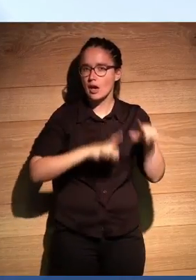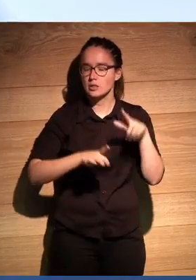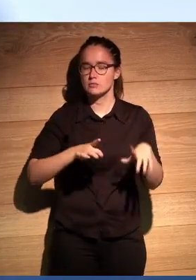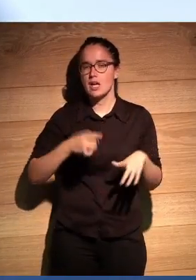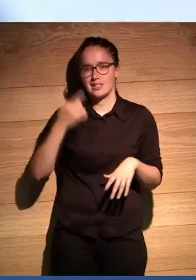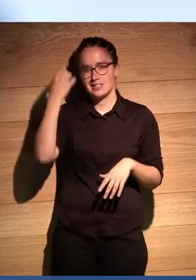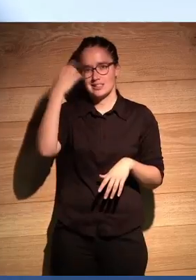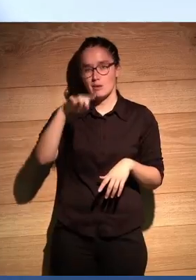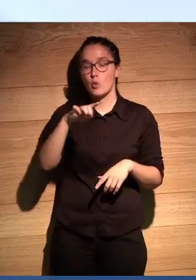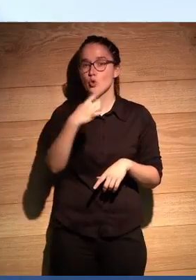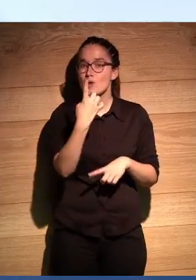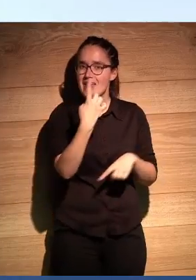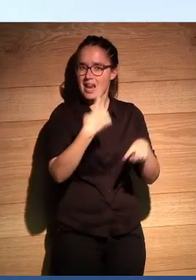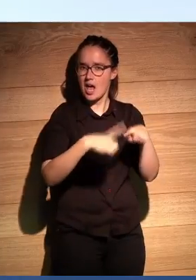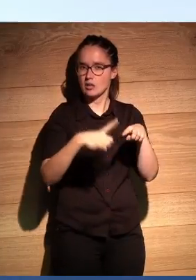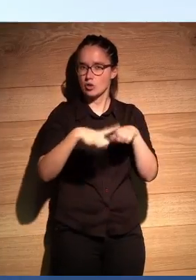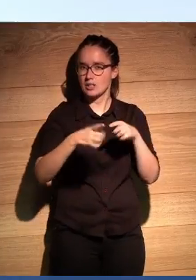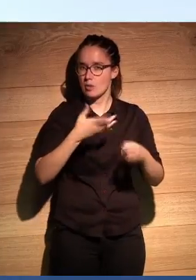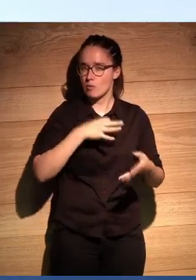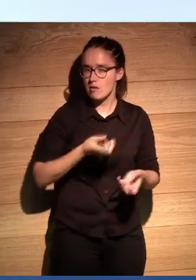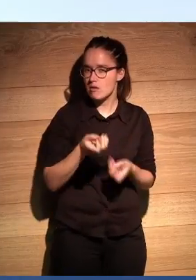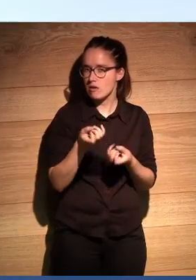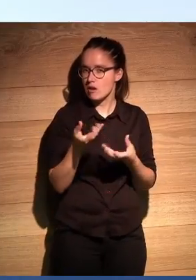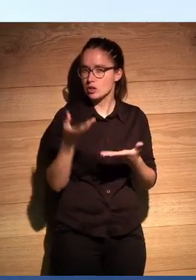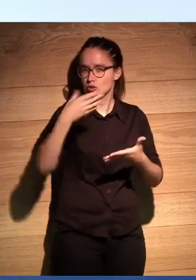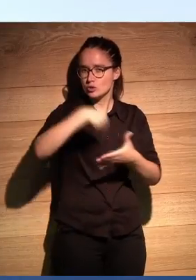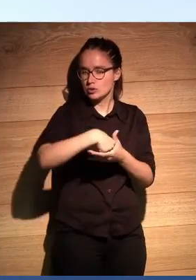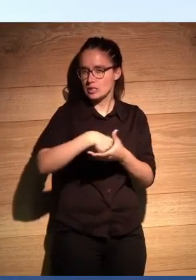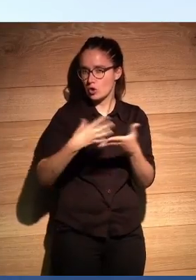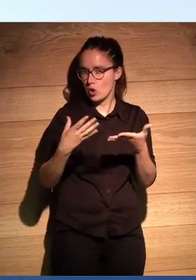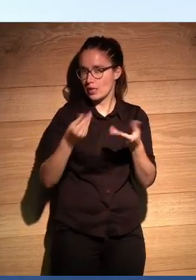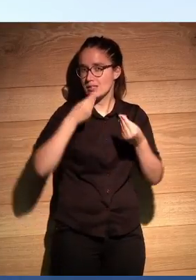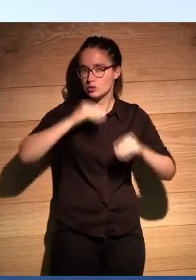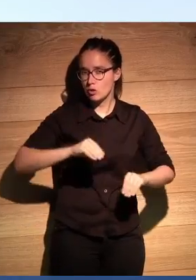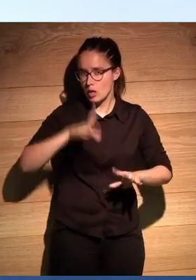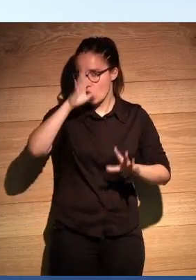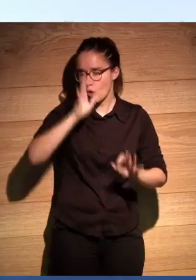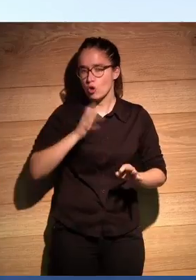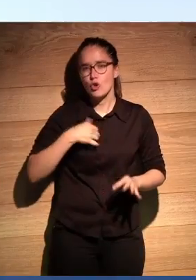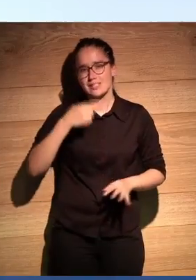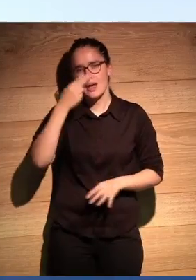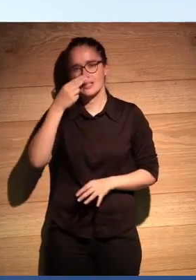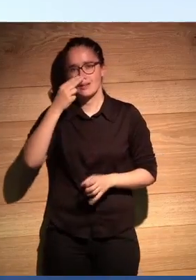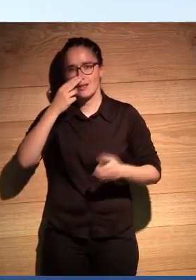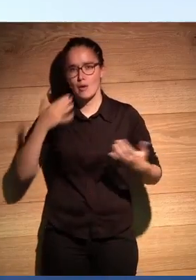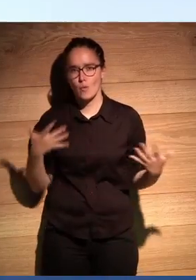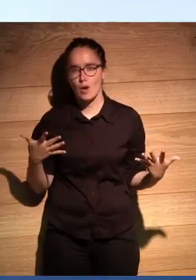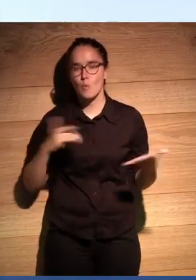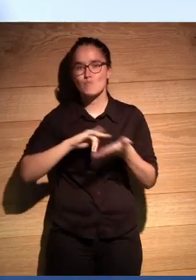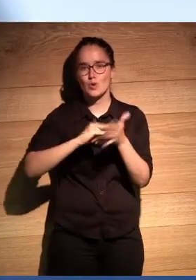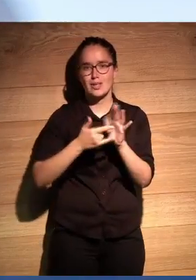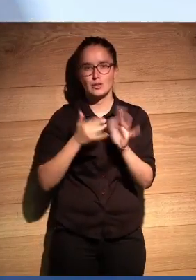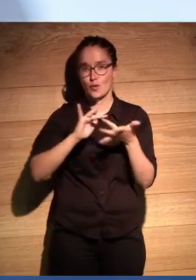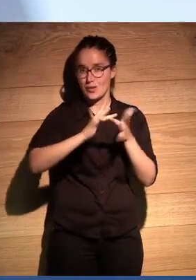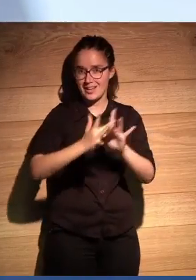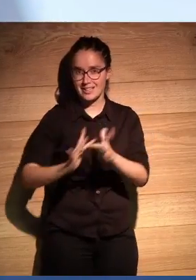pues uno, sabíamos que una de esas piezas que iban a contar toda esta historia sería, o yo estaba interesada en que fuera un proyecto